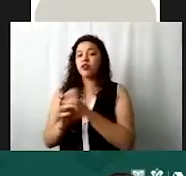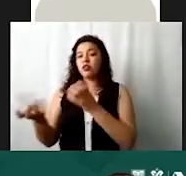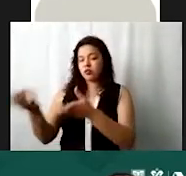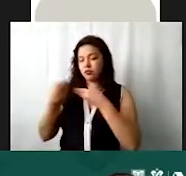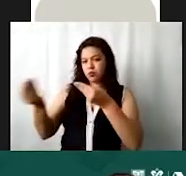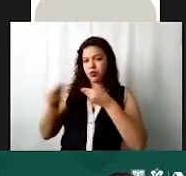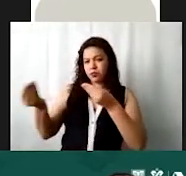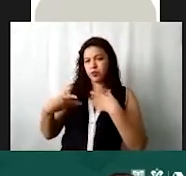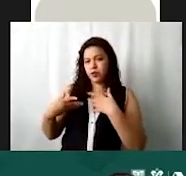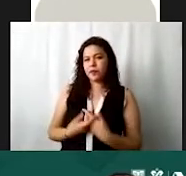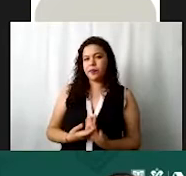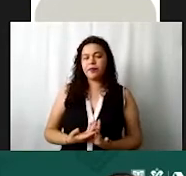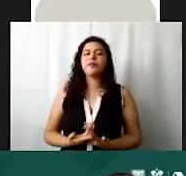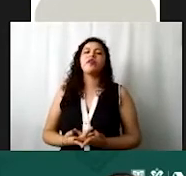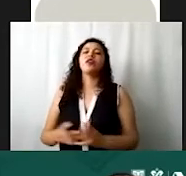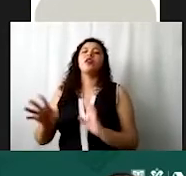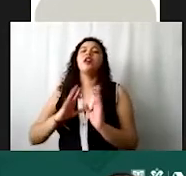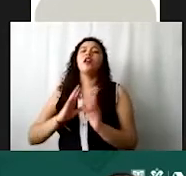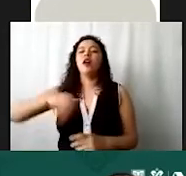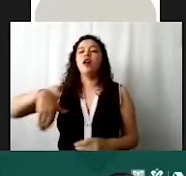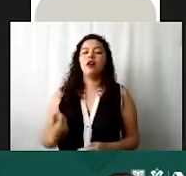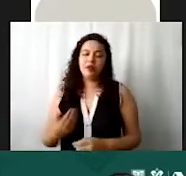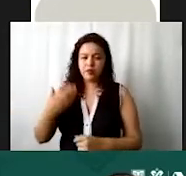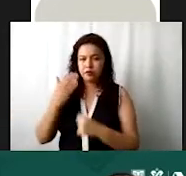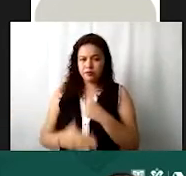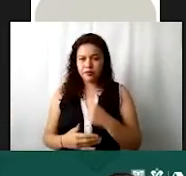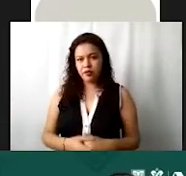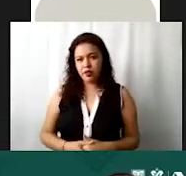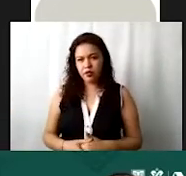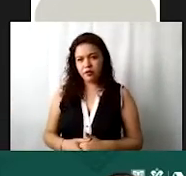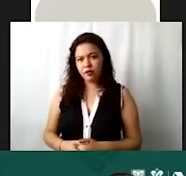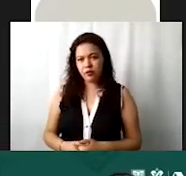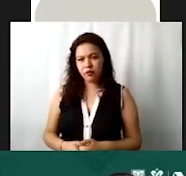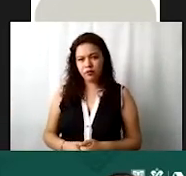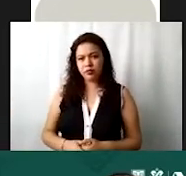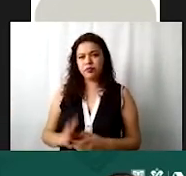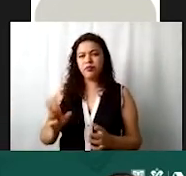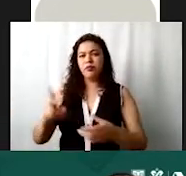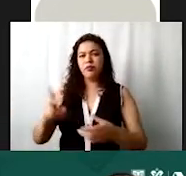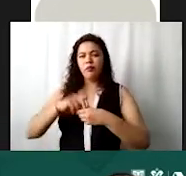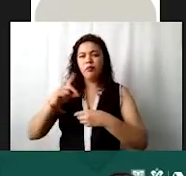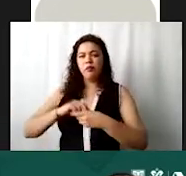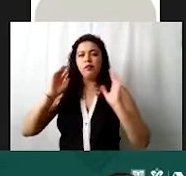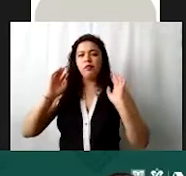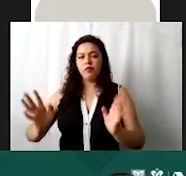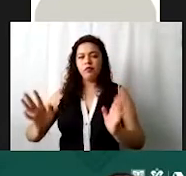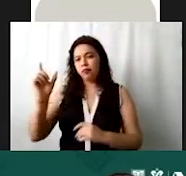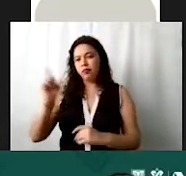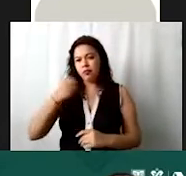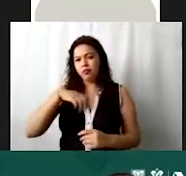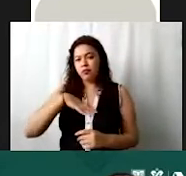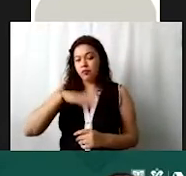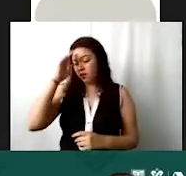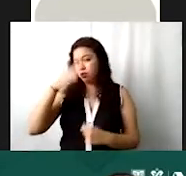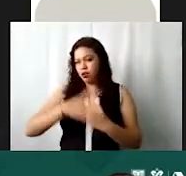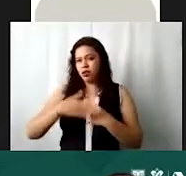listo entonces le damos terminar y aquí ya tenemos por ejemplo los donativos que estimamos recibir en